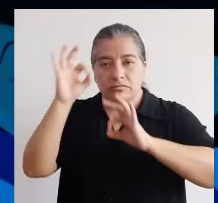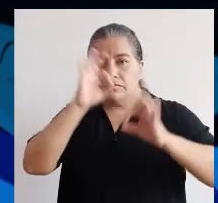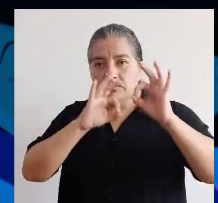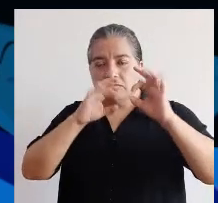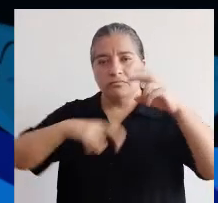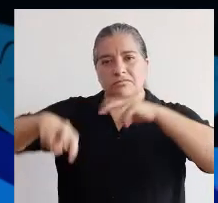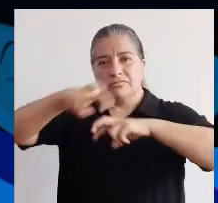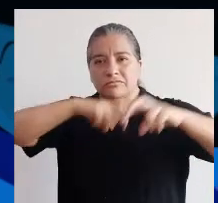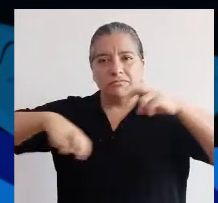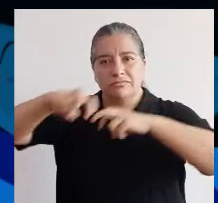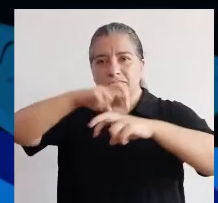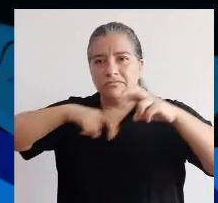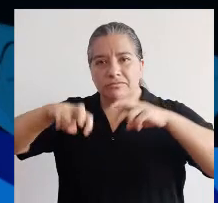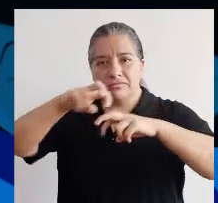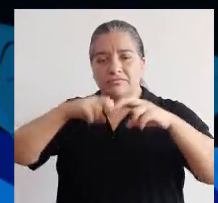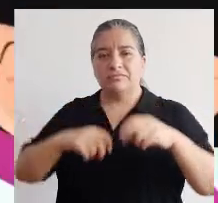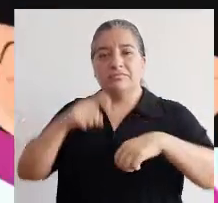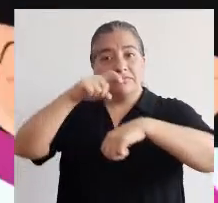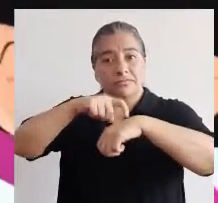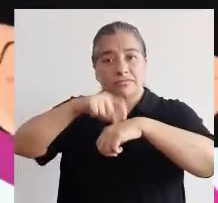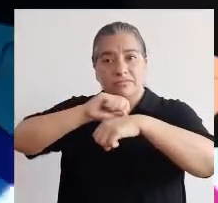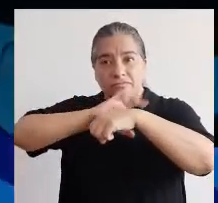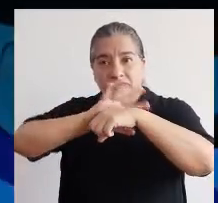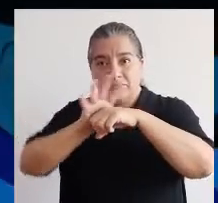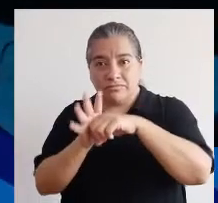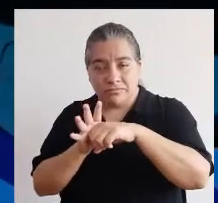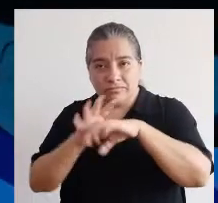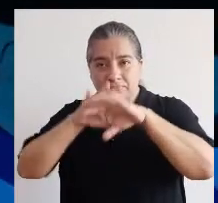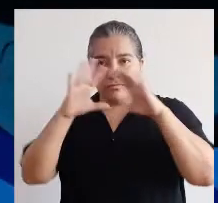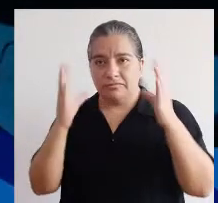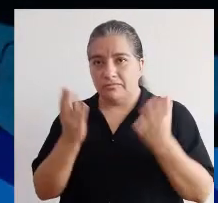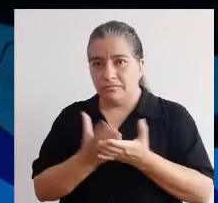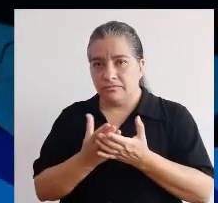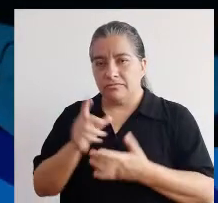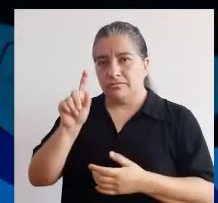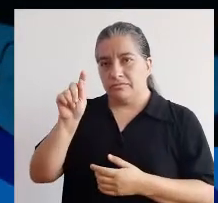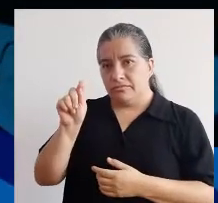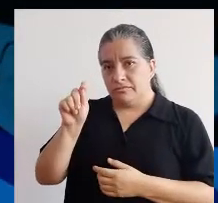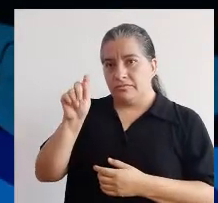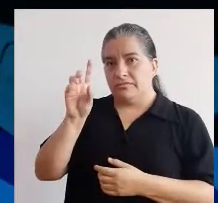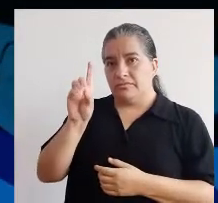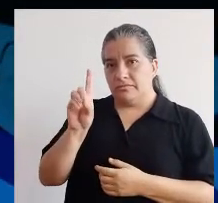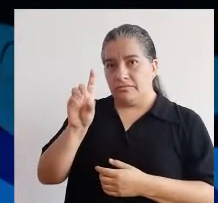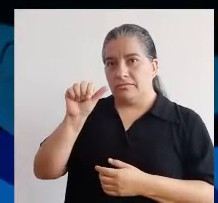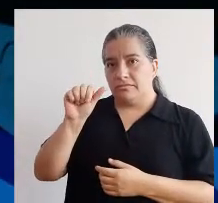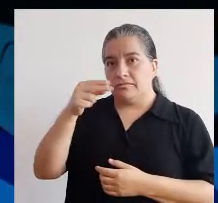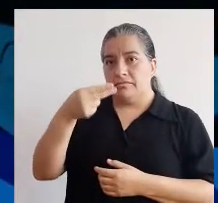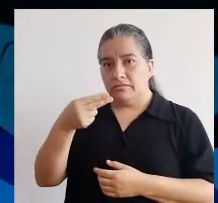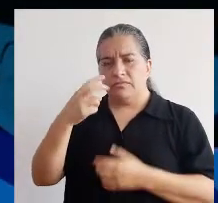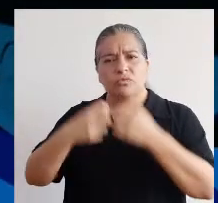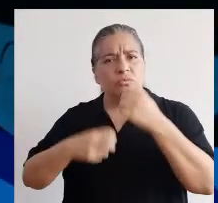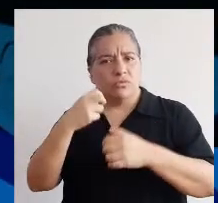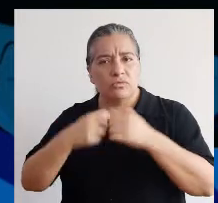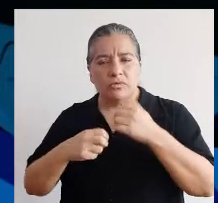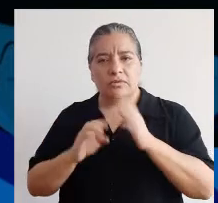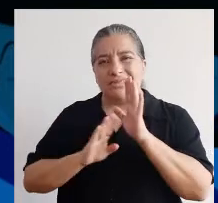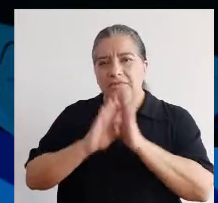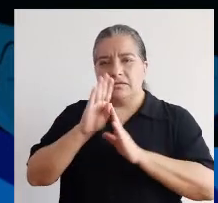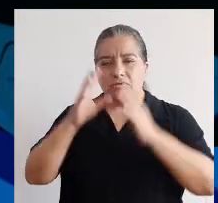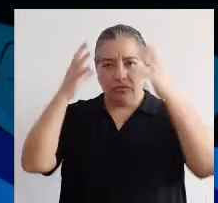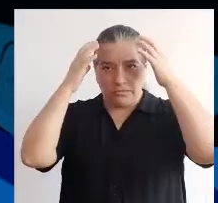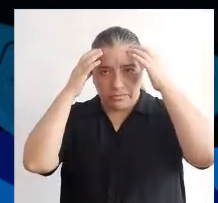hiperactividad en el contexto de la pandemia. El TDAH es un trastorno del neurodesarrollo que se